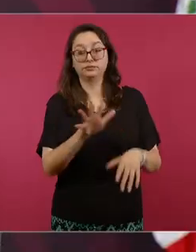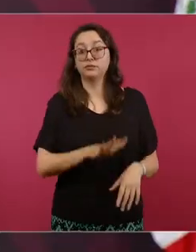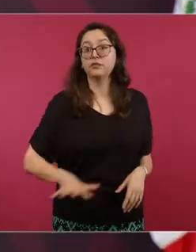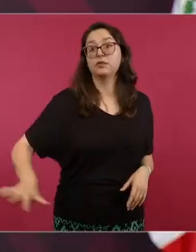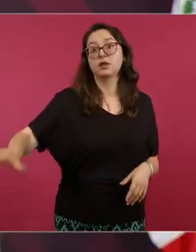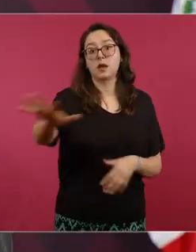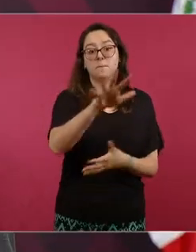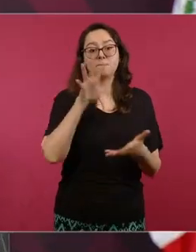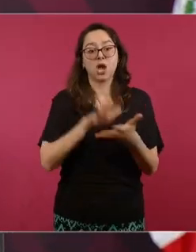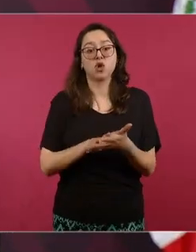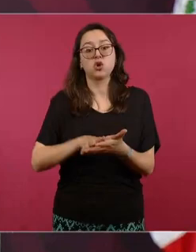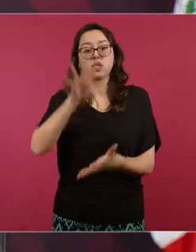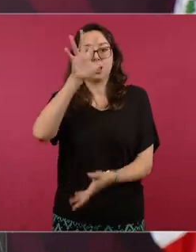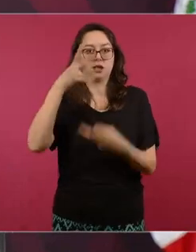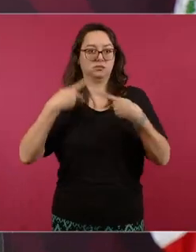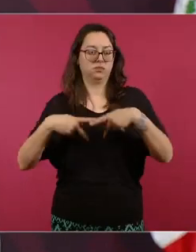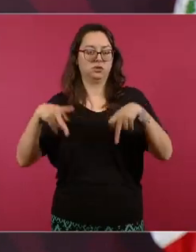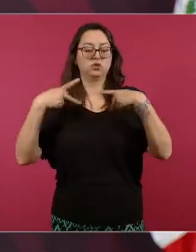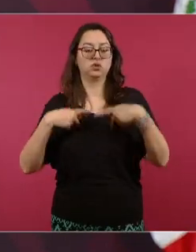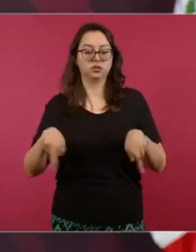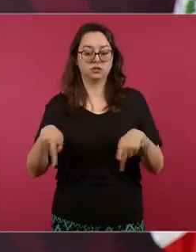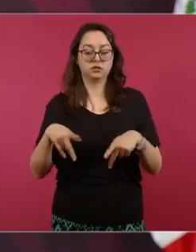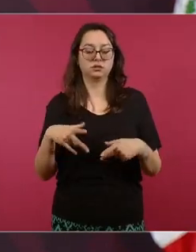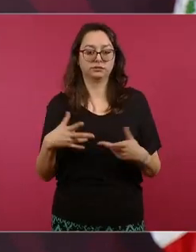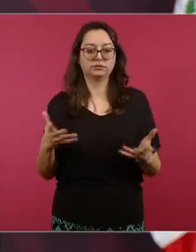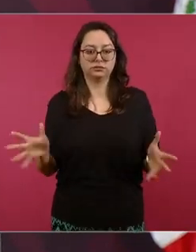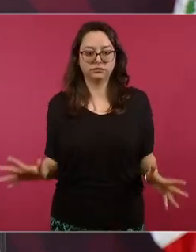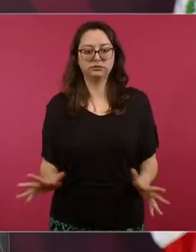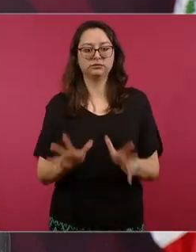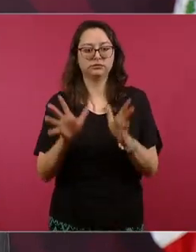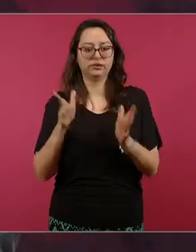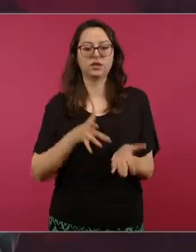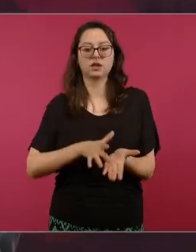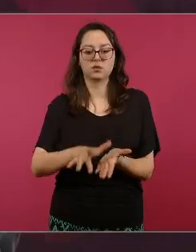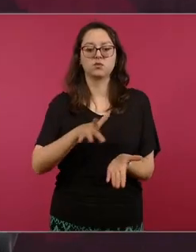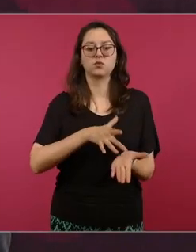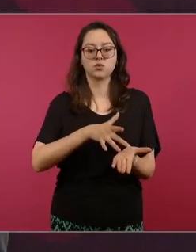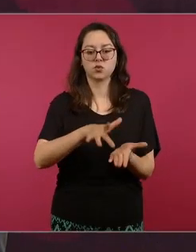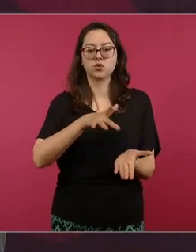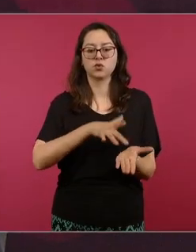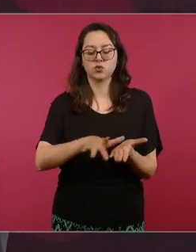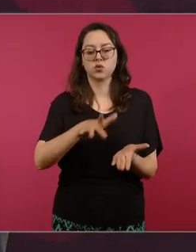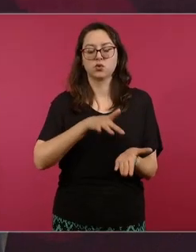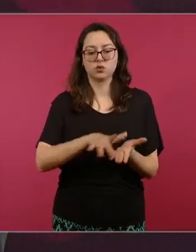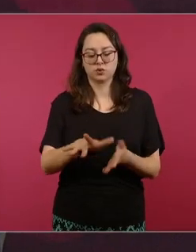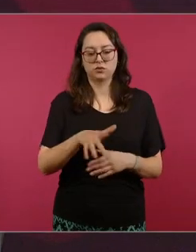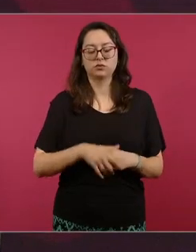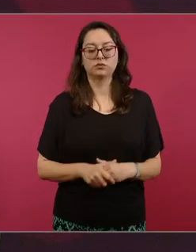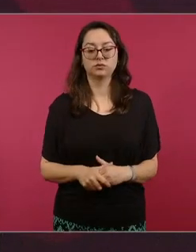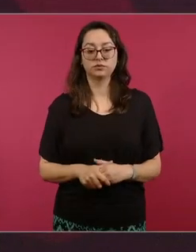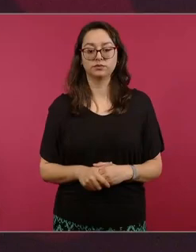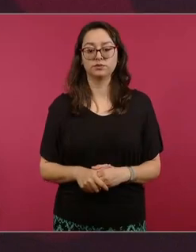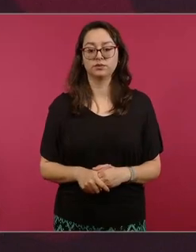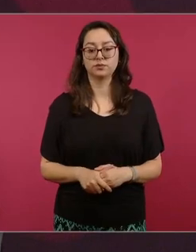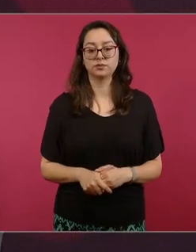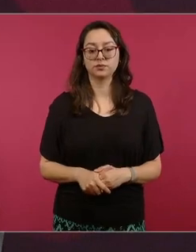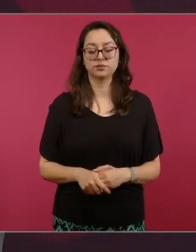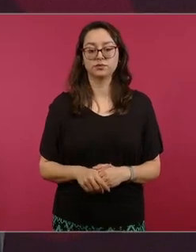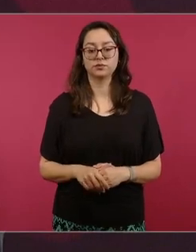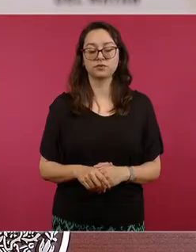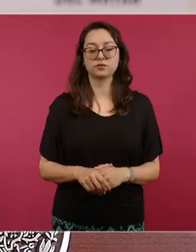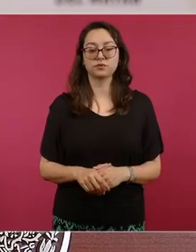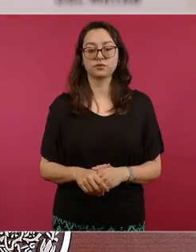economía moral apoyar al pueblo apoyar a la gente bueno